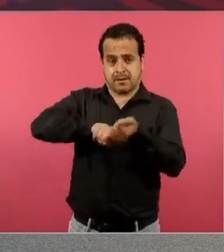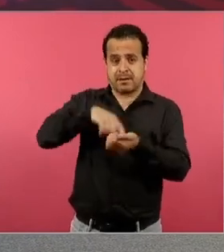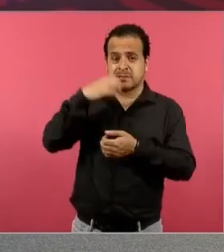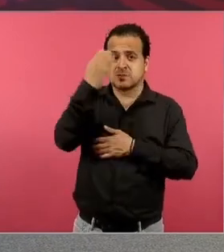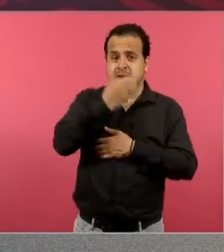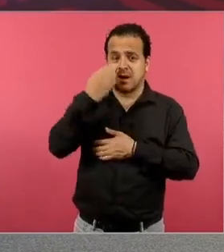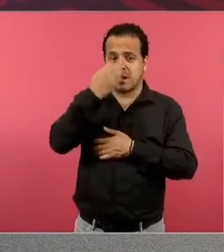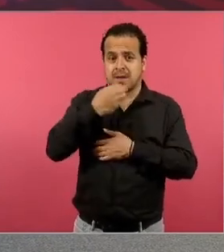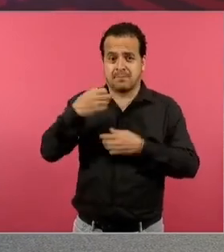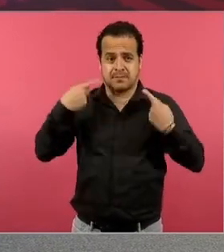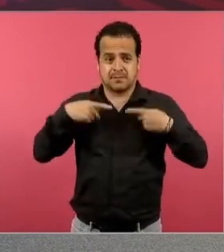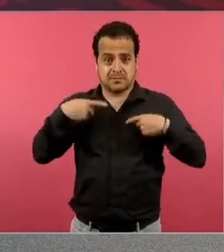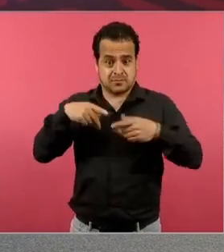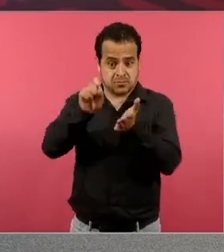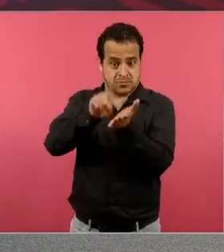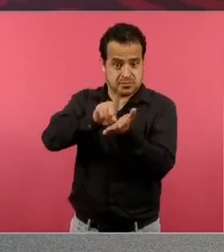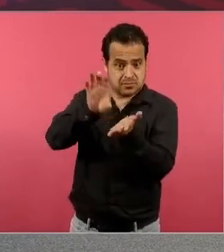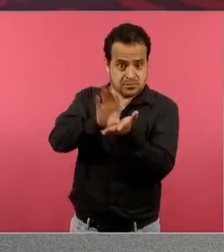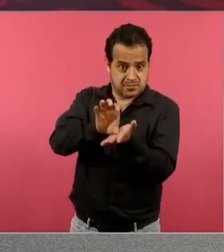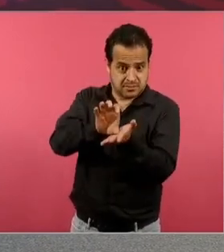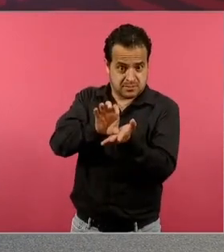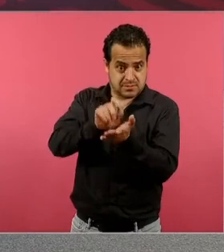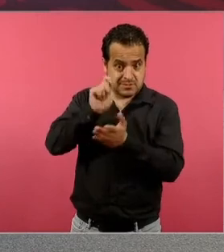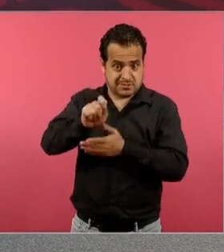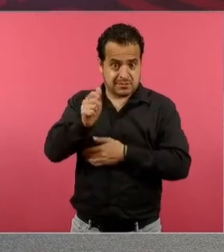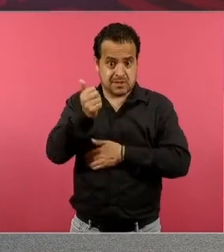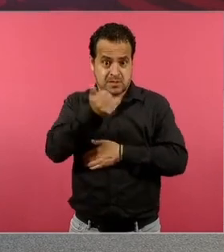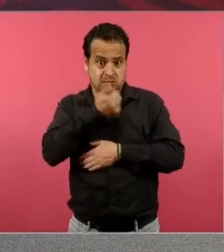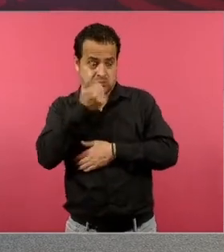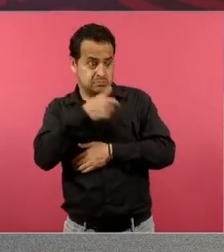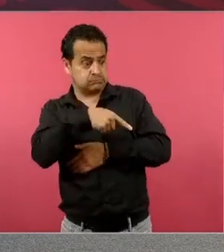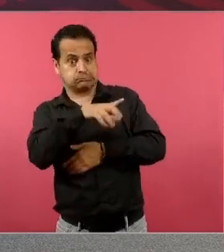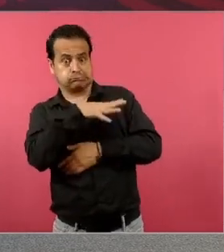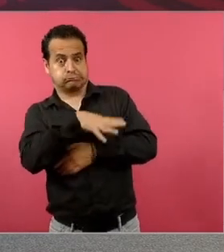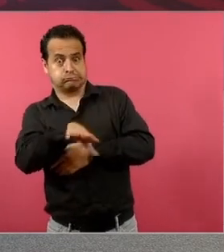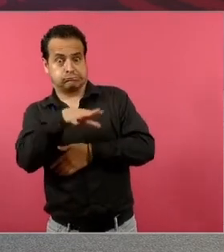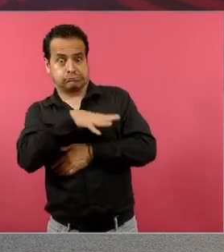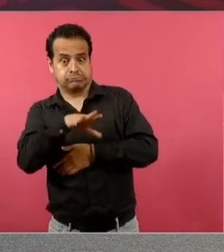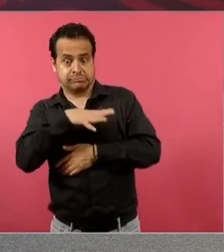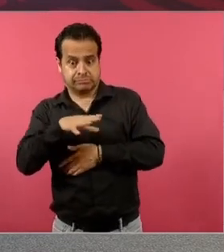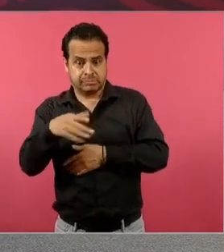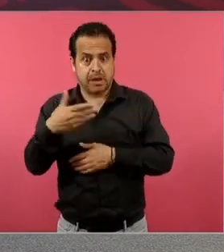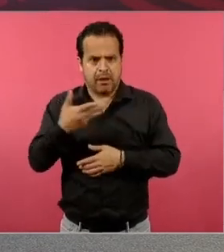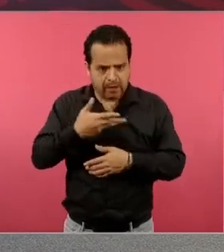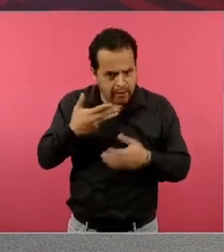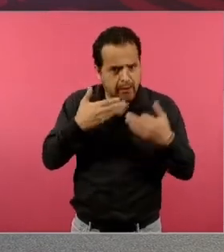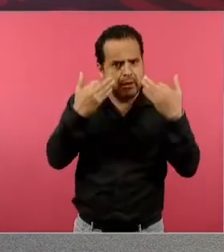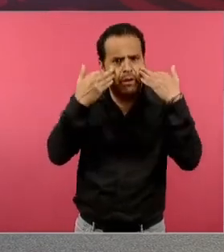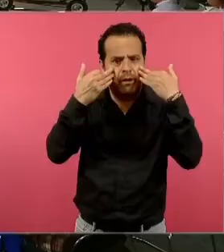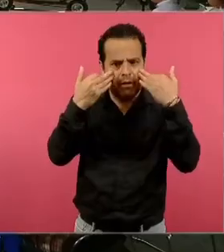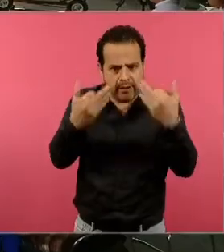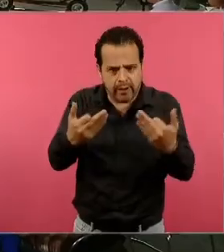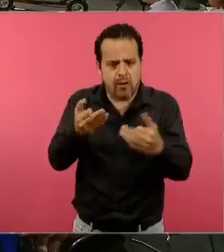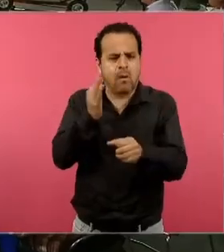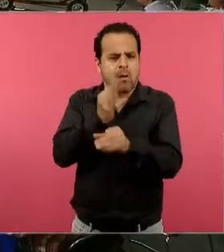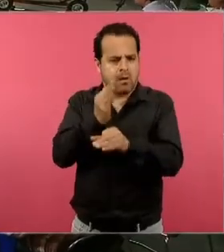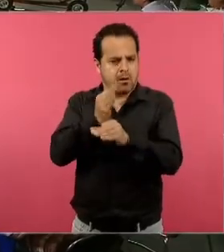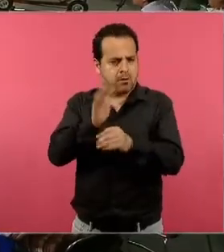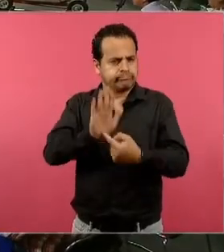auditiva, motriz. En este momento sólo es una pequeña muestra de una discapacidad auditiva. Siguiente, por favor.